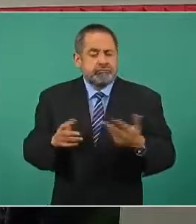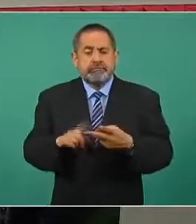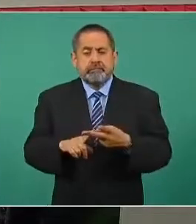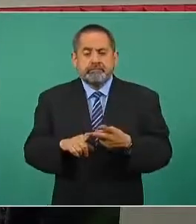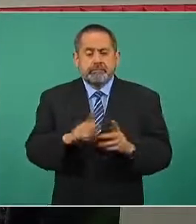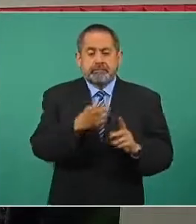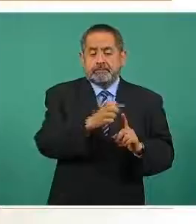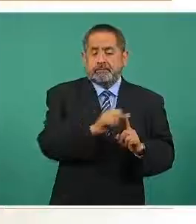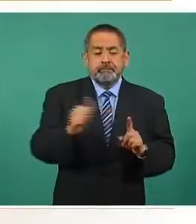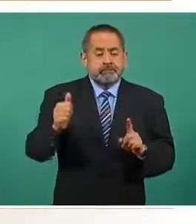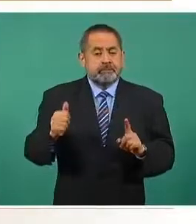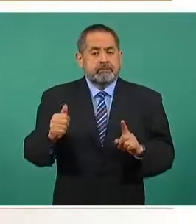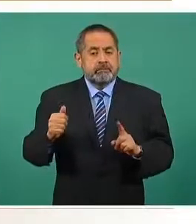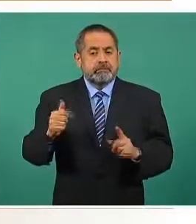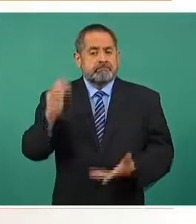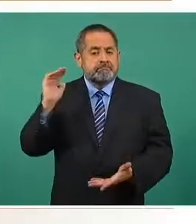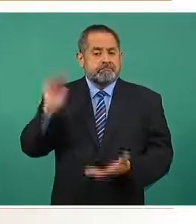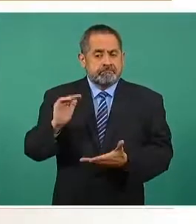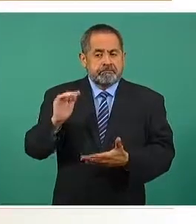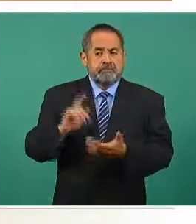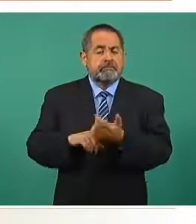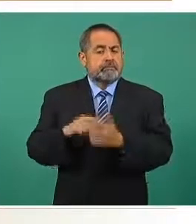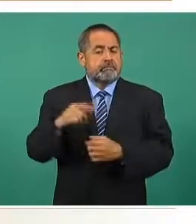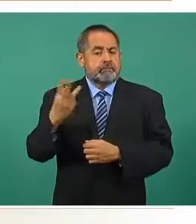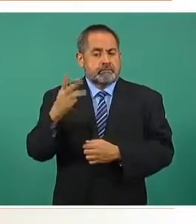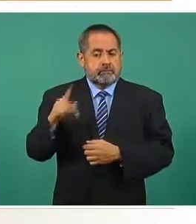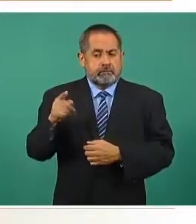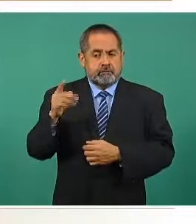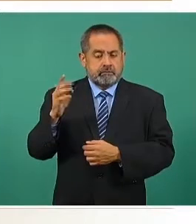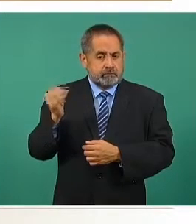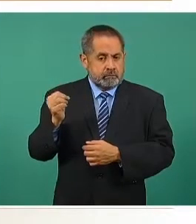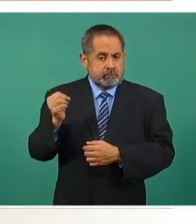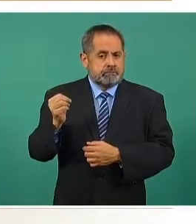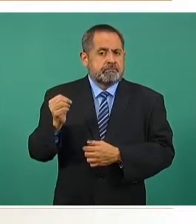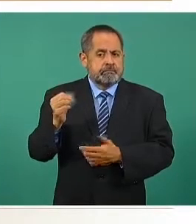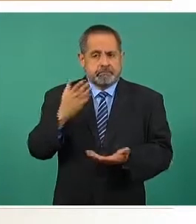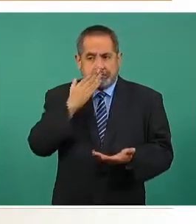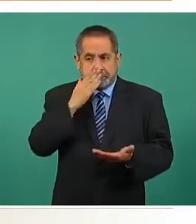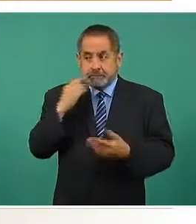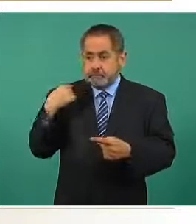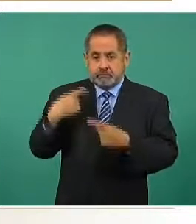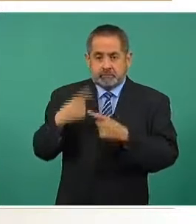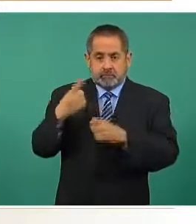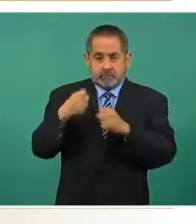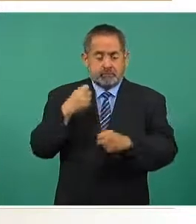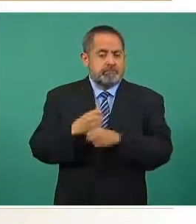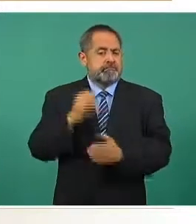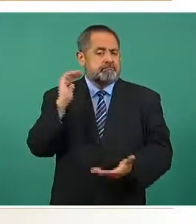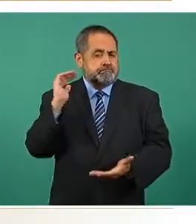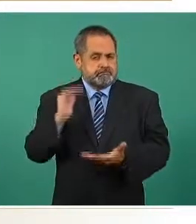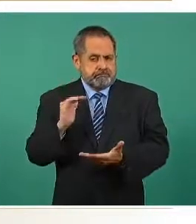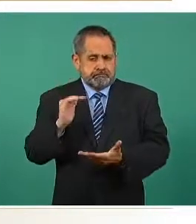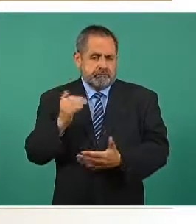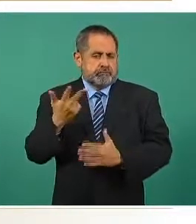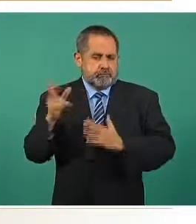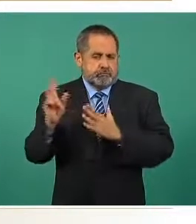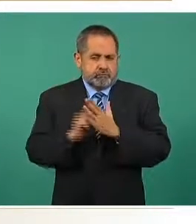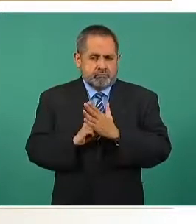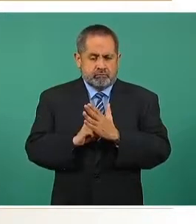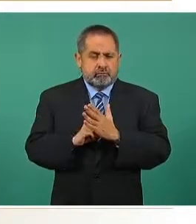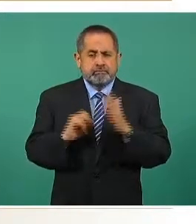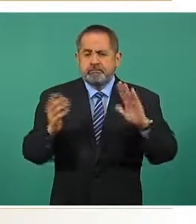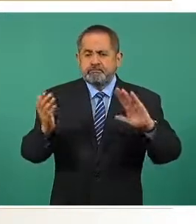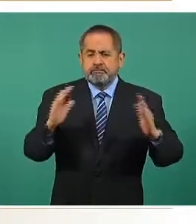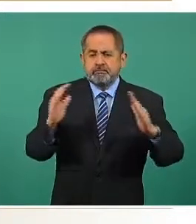agosto disminuyó 3.9 en este año en lo que va de esos ocho meses respecto al